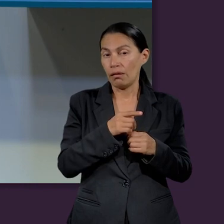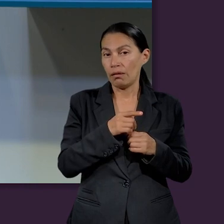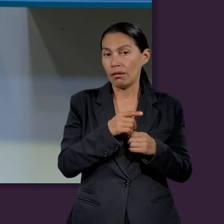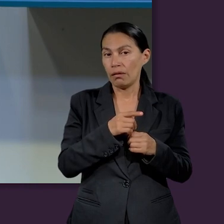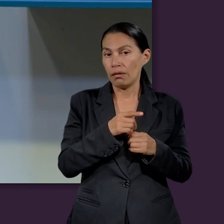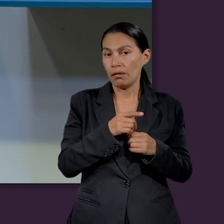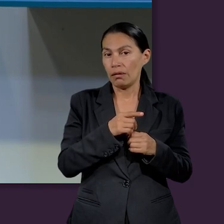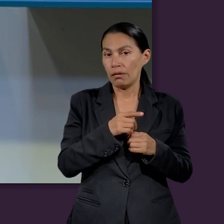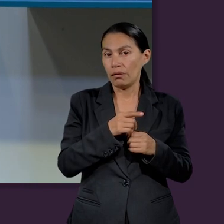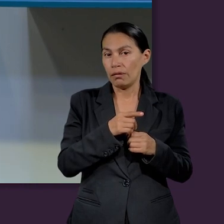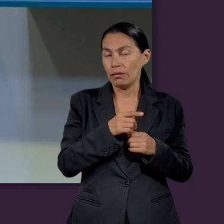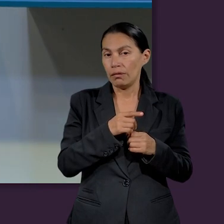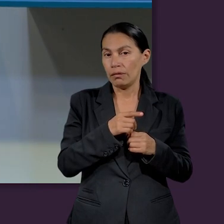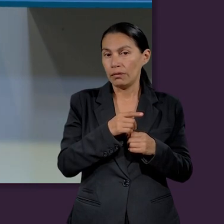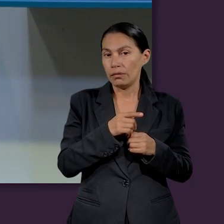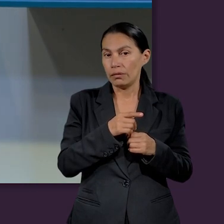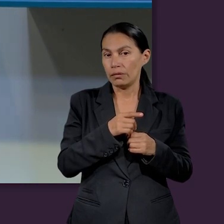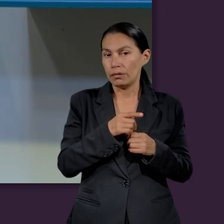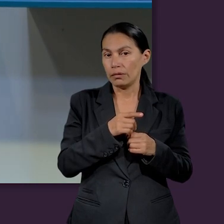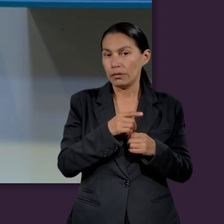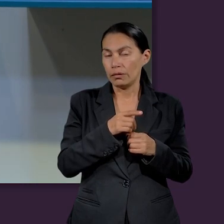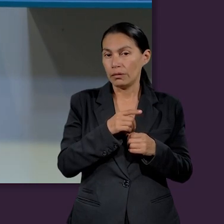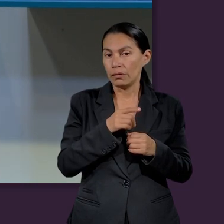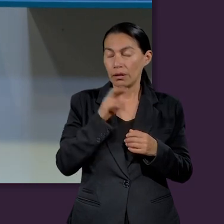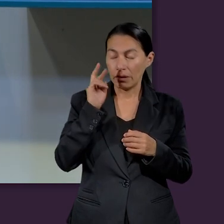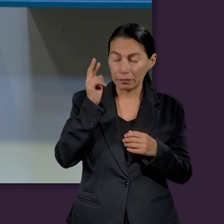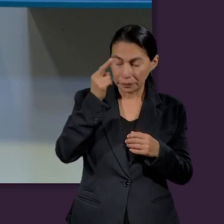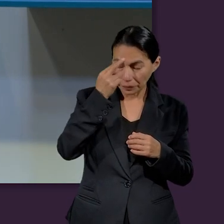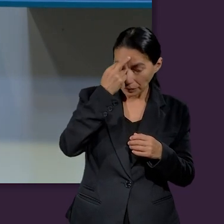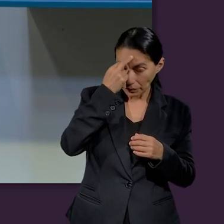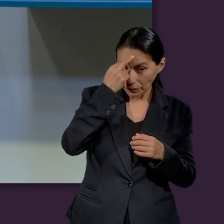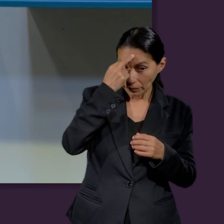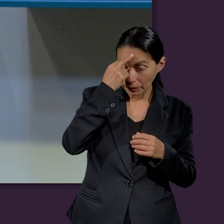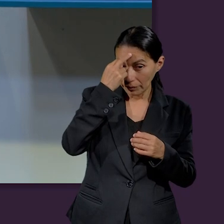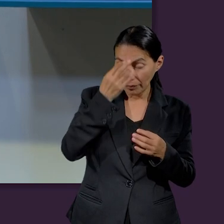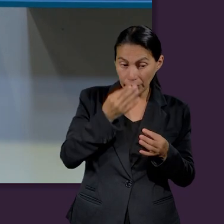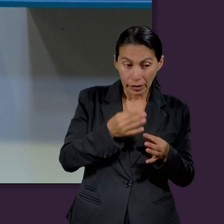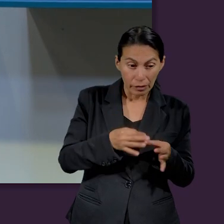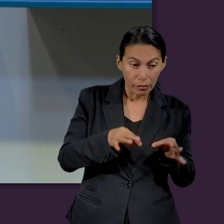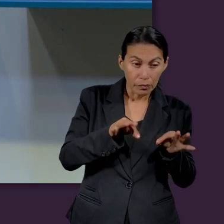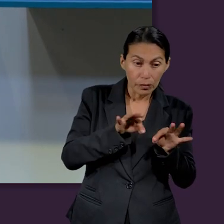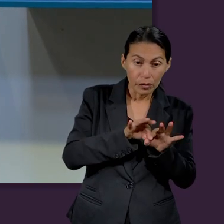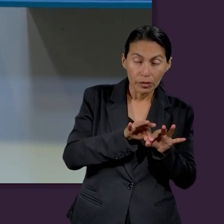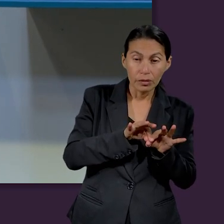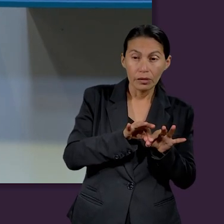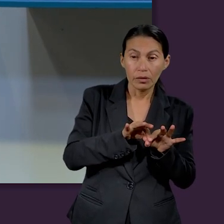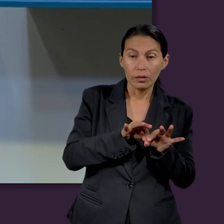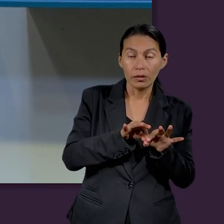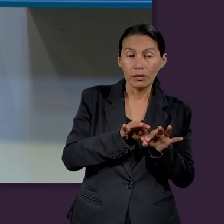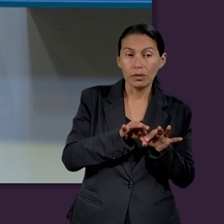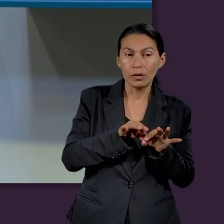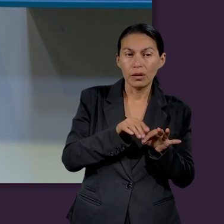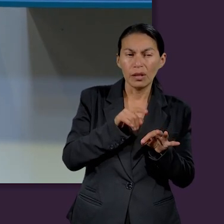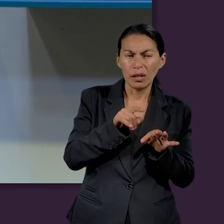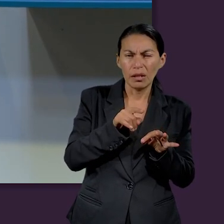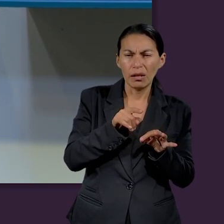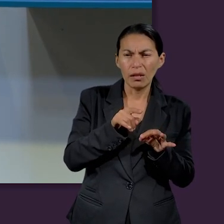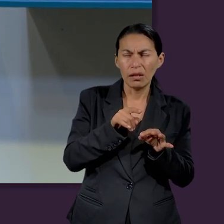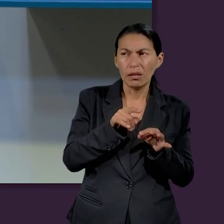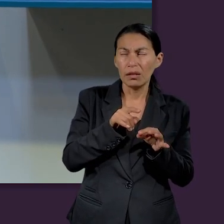aprender a reconocer la importancia de